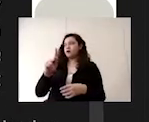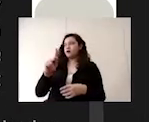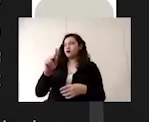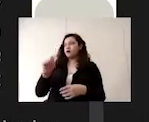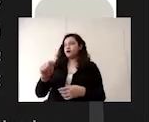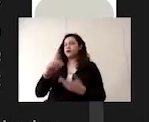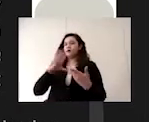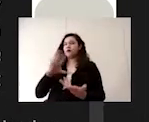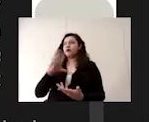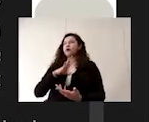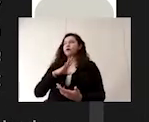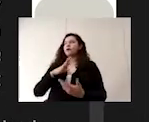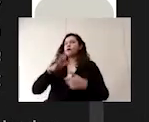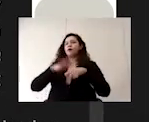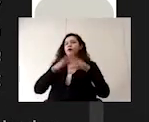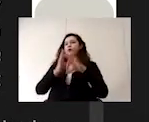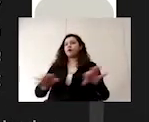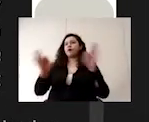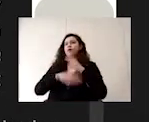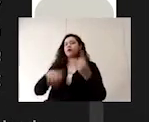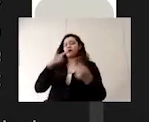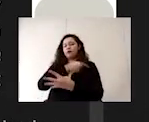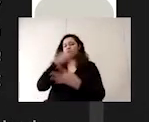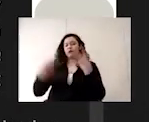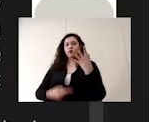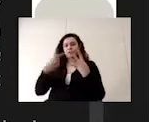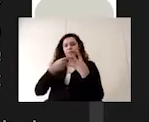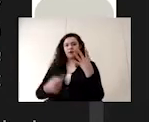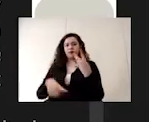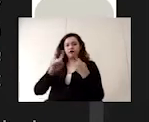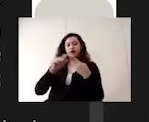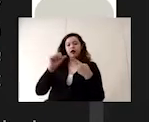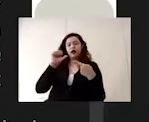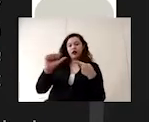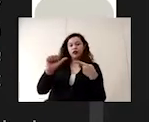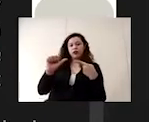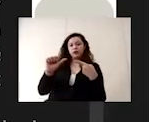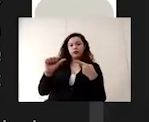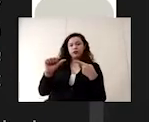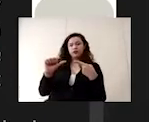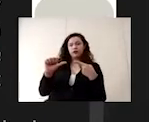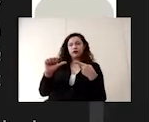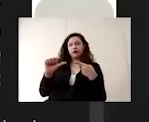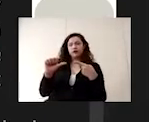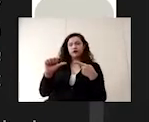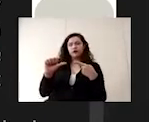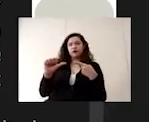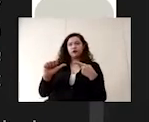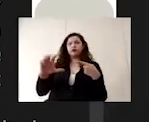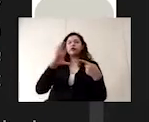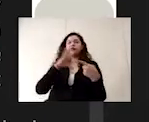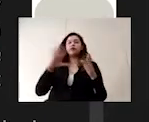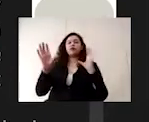principalmente cuatro fases. La fase A, que comprende medidas